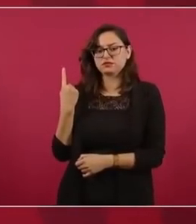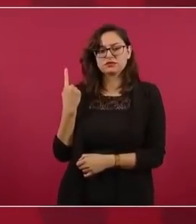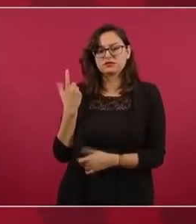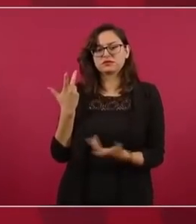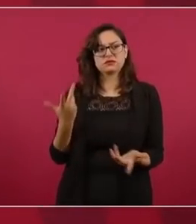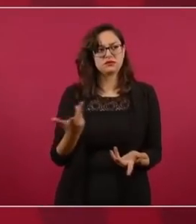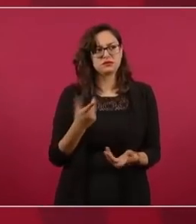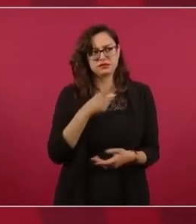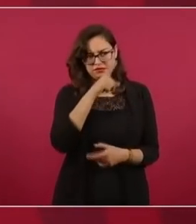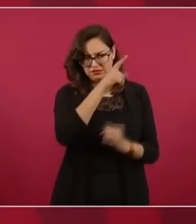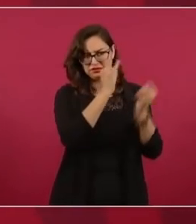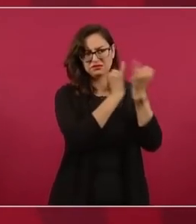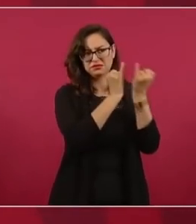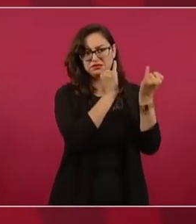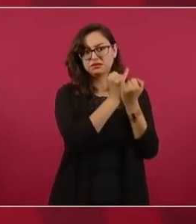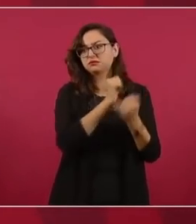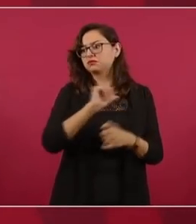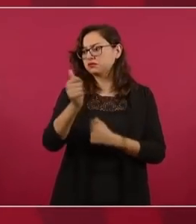pueblos, otros gobiernos.